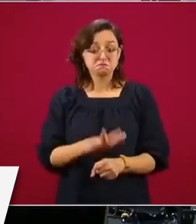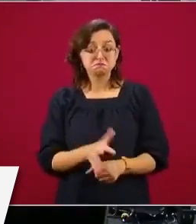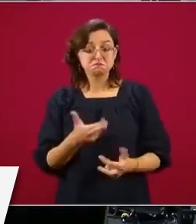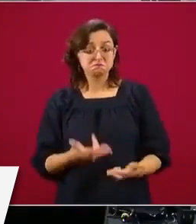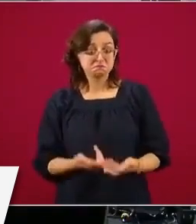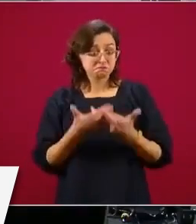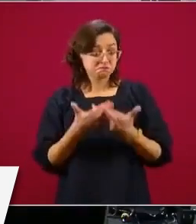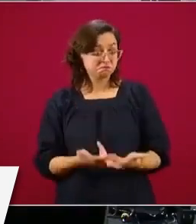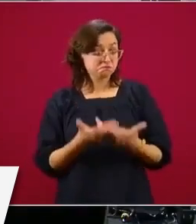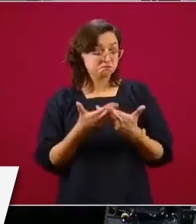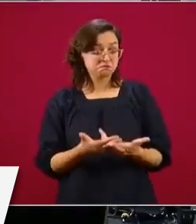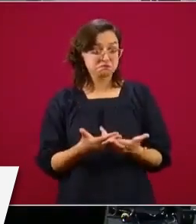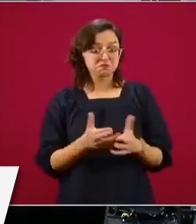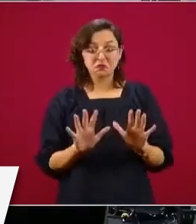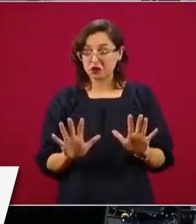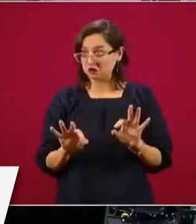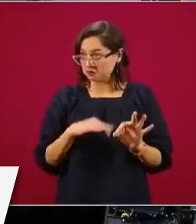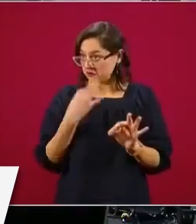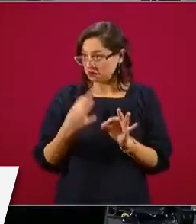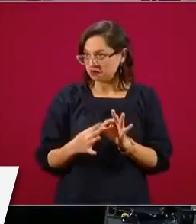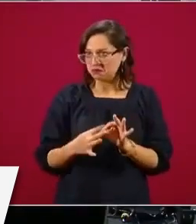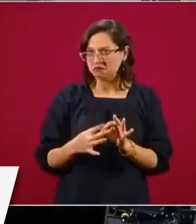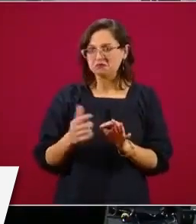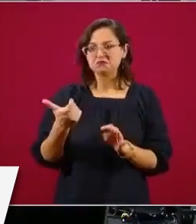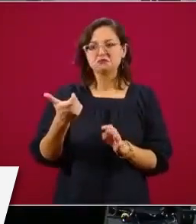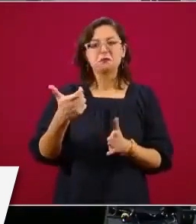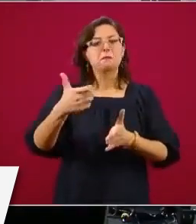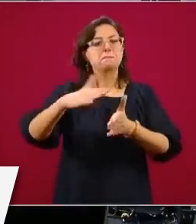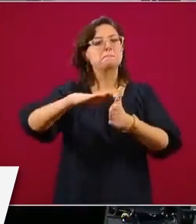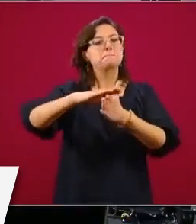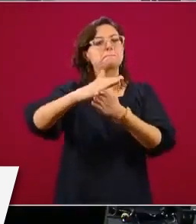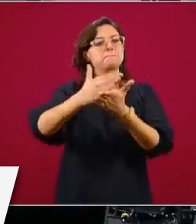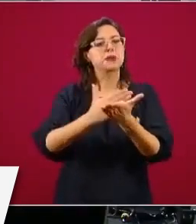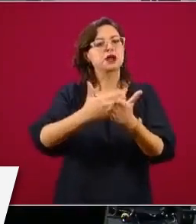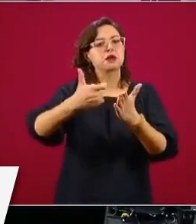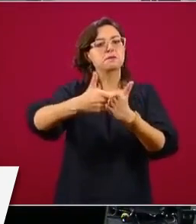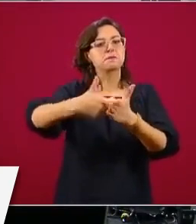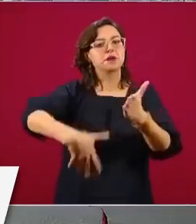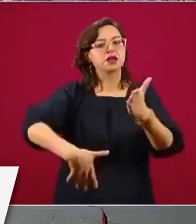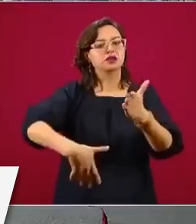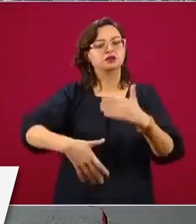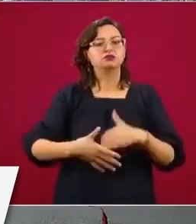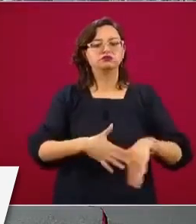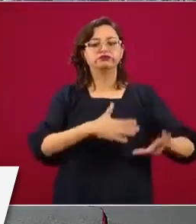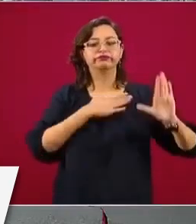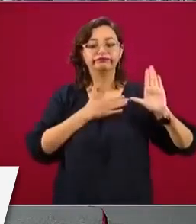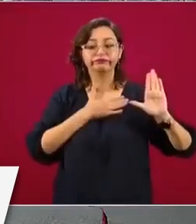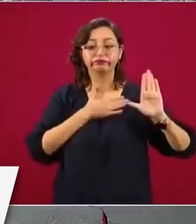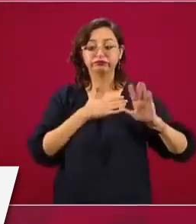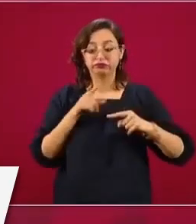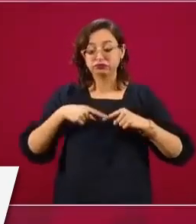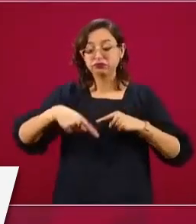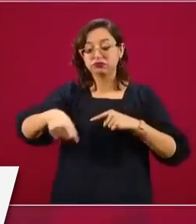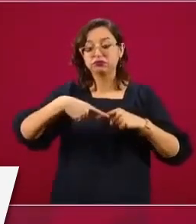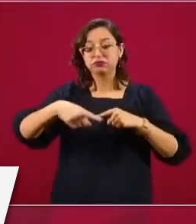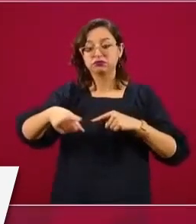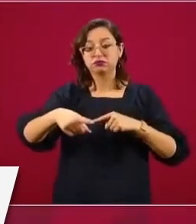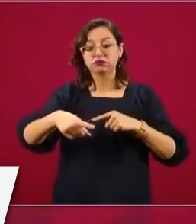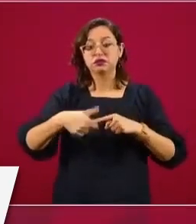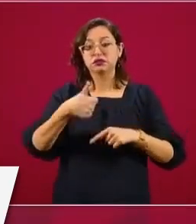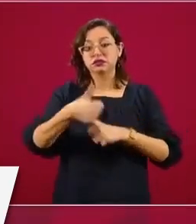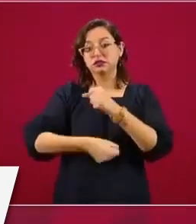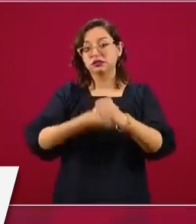incluso vamos a bajar el precio de los combustibles, ese es el compromiso, antes de que termine